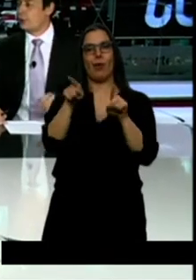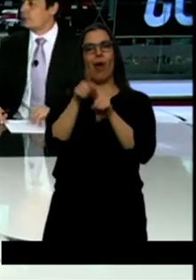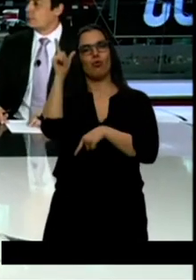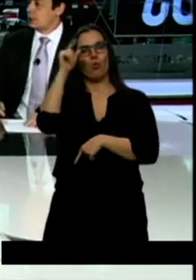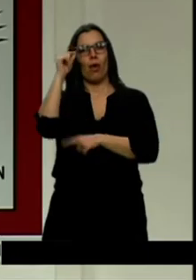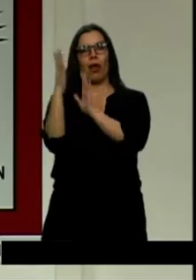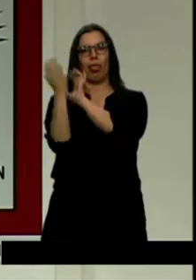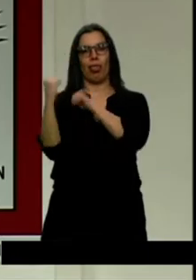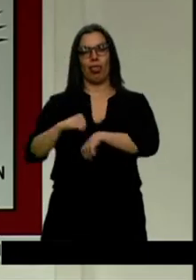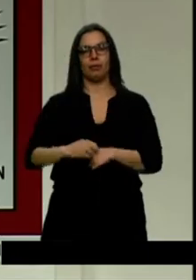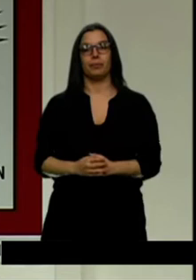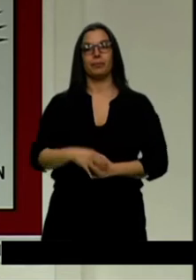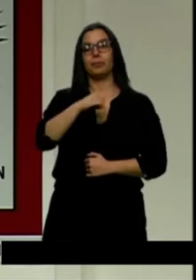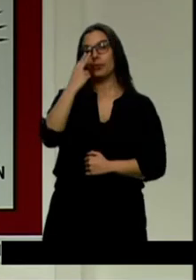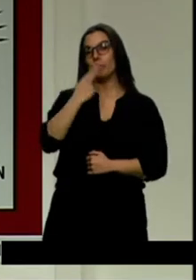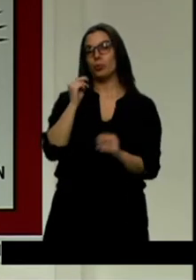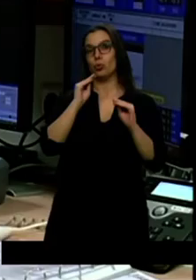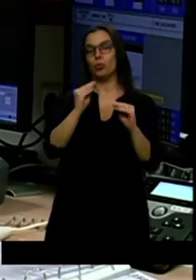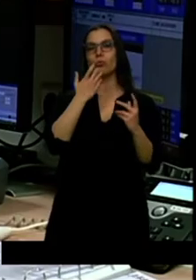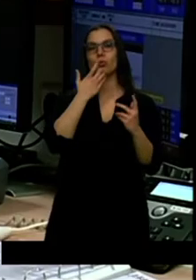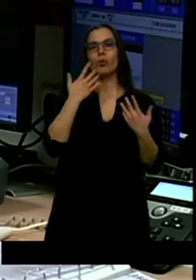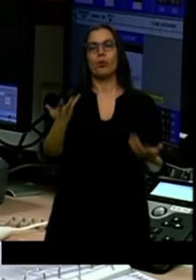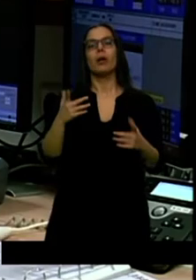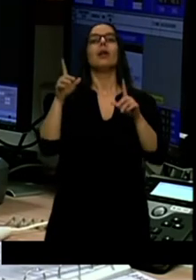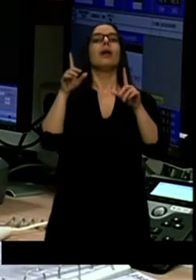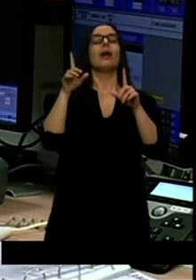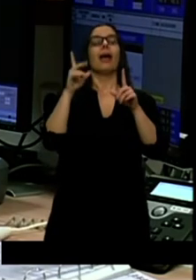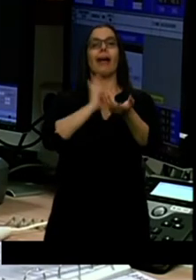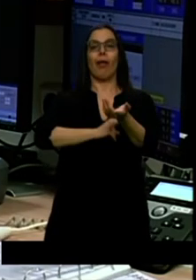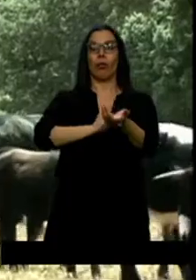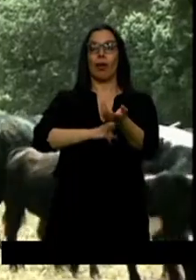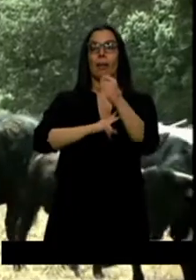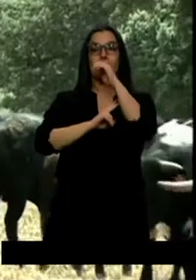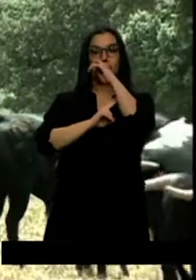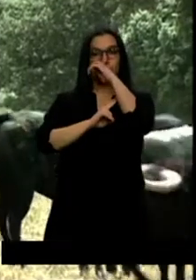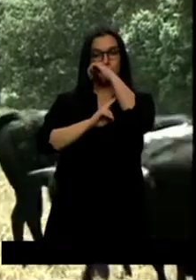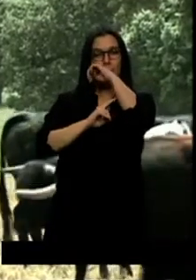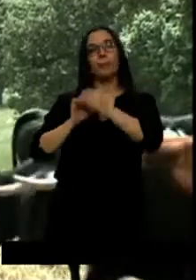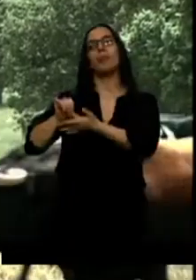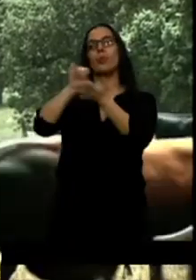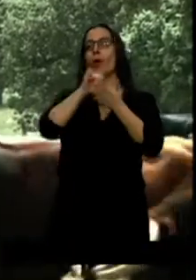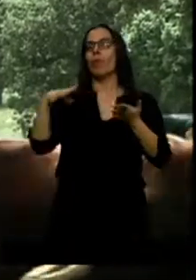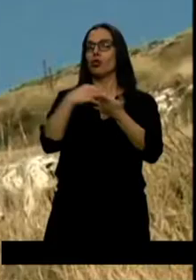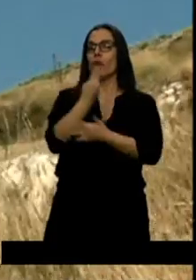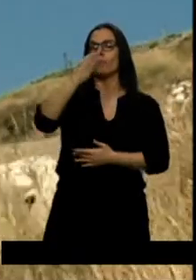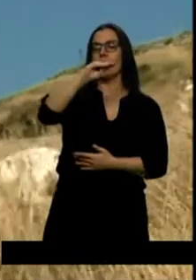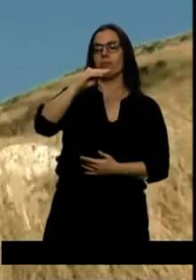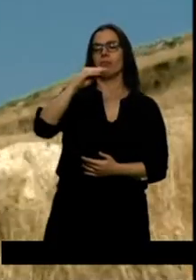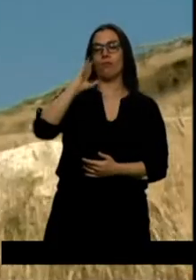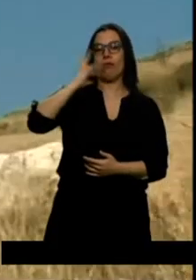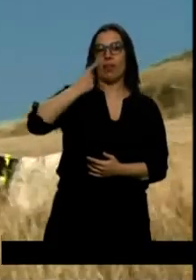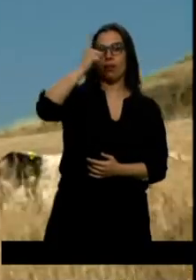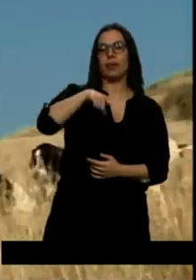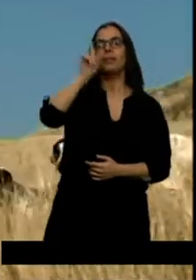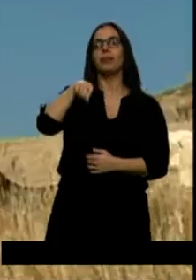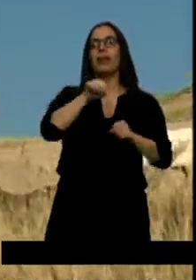aspirante a la presidencia de la Junta está el de llevar la radioterapia a todas las capitales de provincia y a Ponferrada. También la defensa de los toros y la caza.